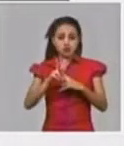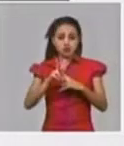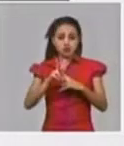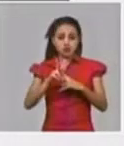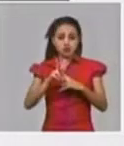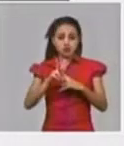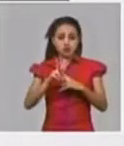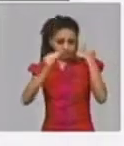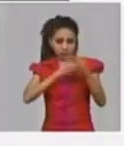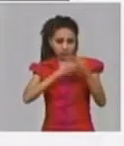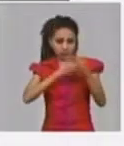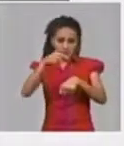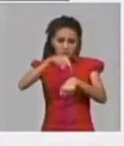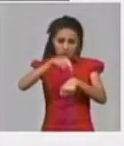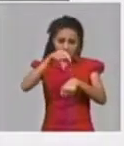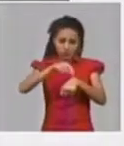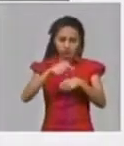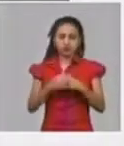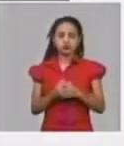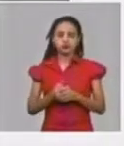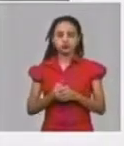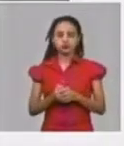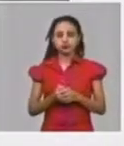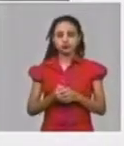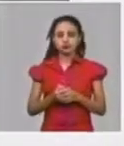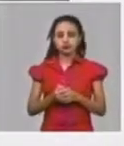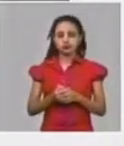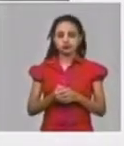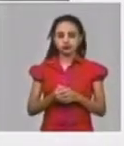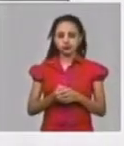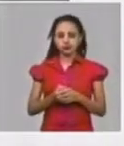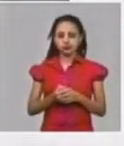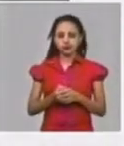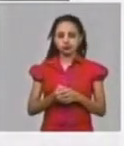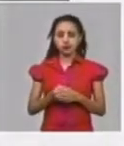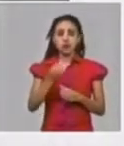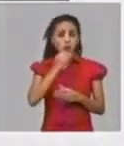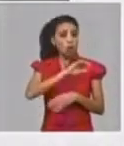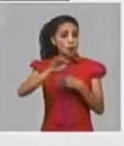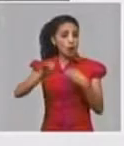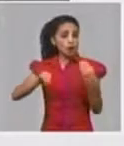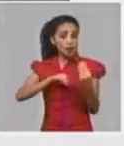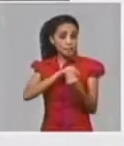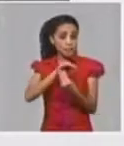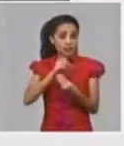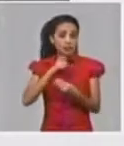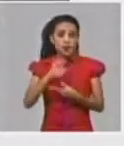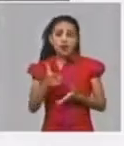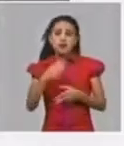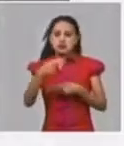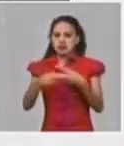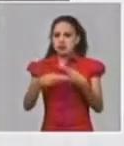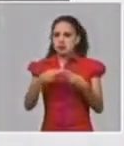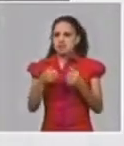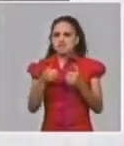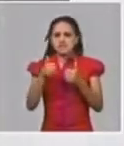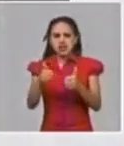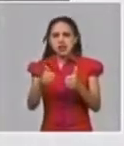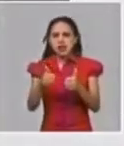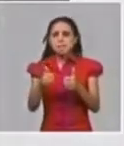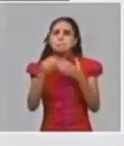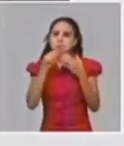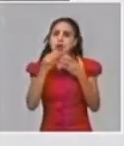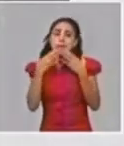pudiera estar el comportamiento de esa curva también podemos cambiarlo si seguimos haciendo las cosas bien así puede ser más